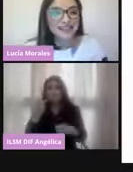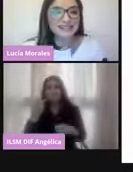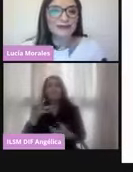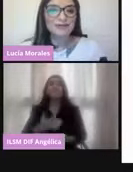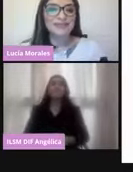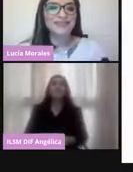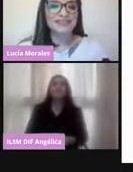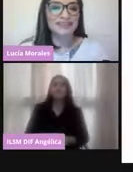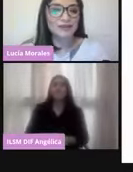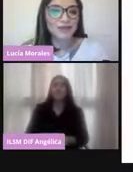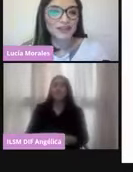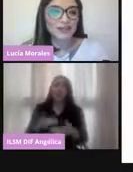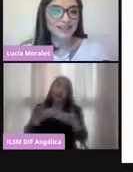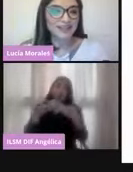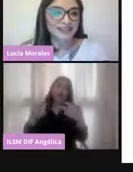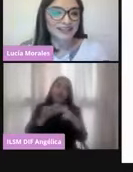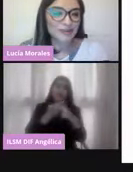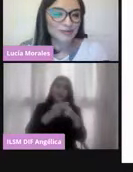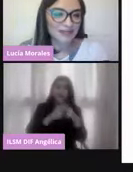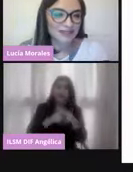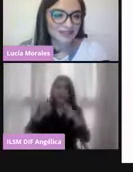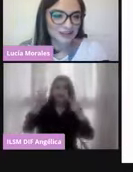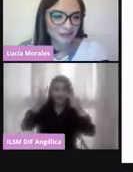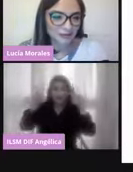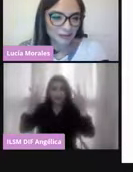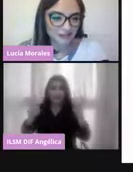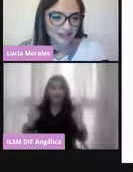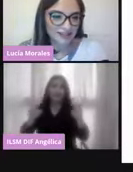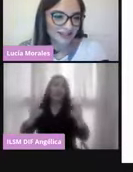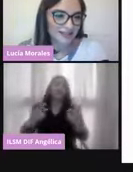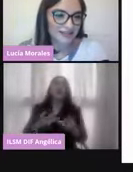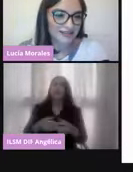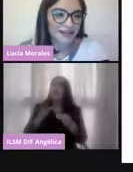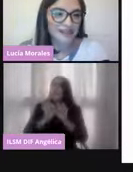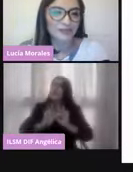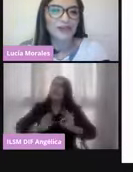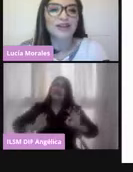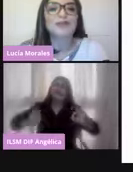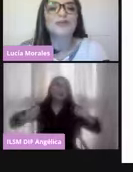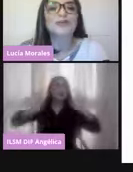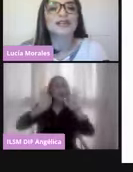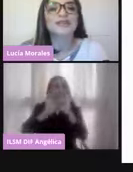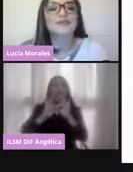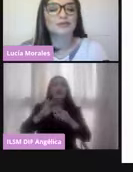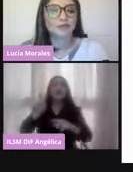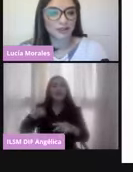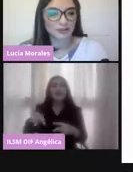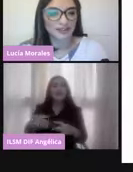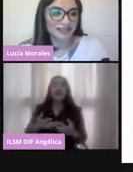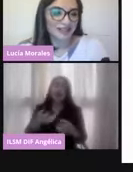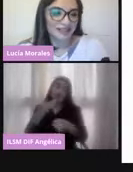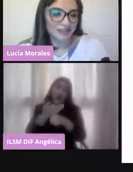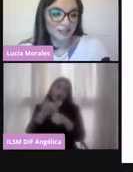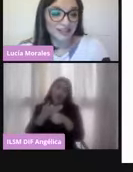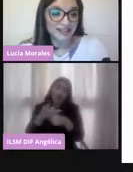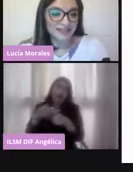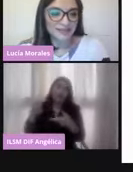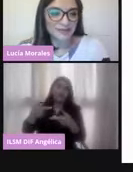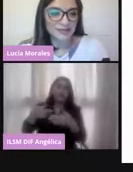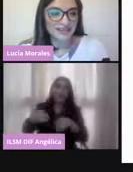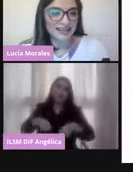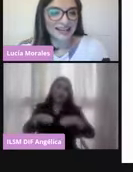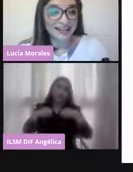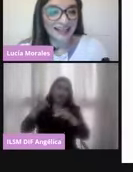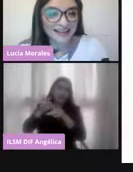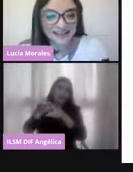pues sin más, vamos a iniciar con un tema que nos parece de suma importancia y trascendencia debido a la coyuntura que estamos viviendo. Quiero decir